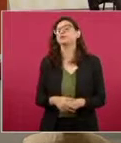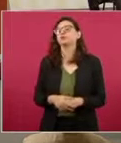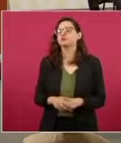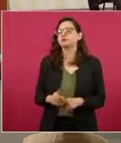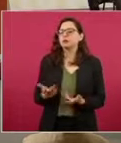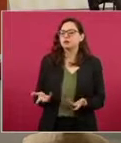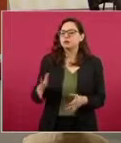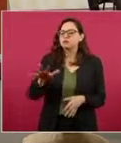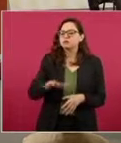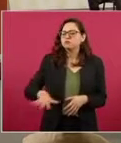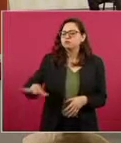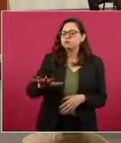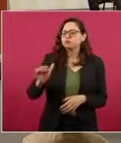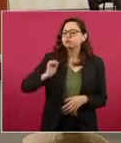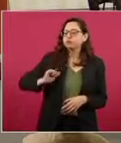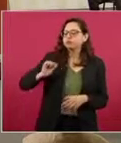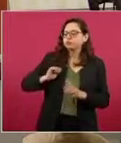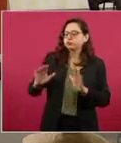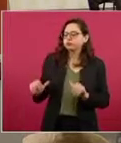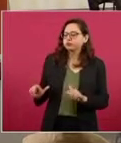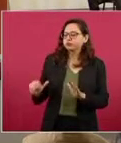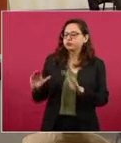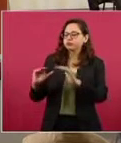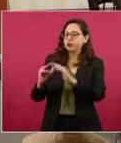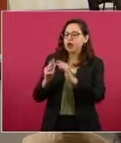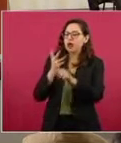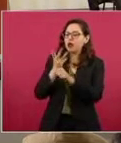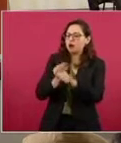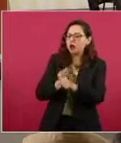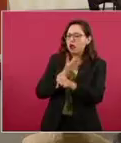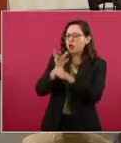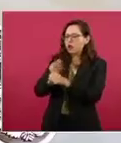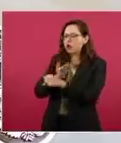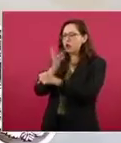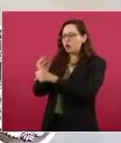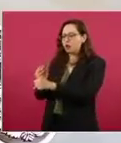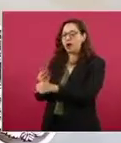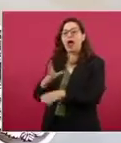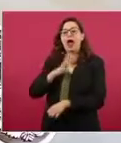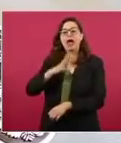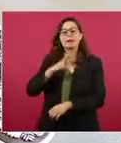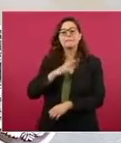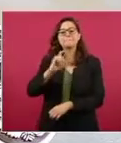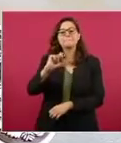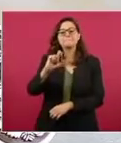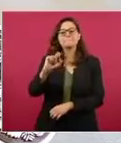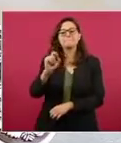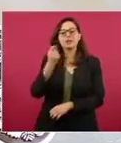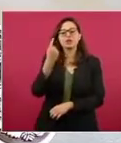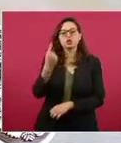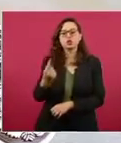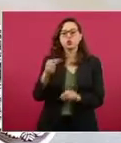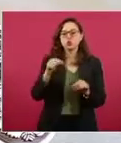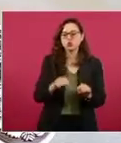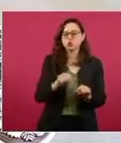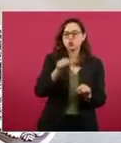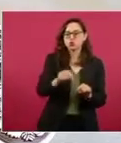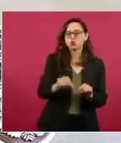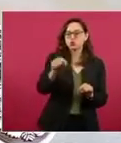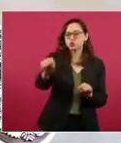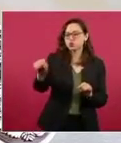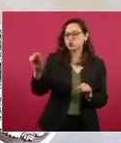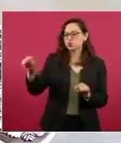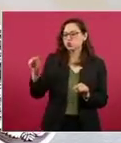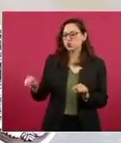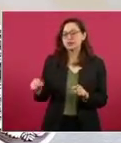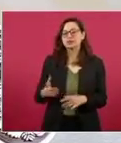se dirige por ahora a 21 zonas en los cinco